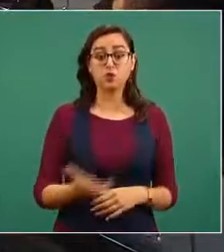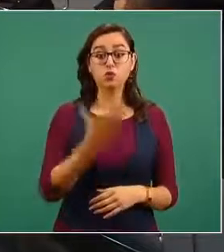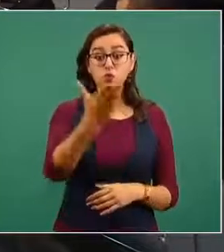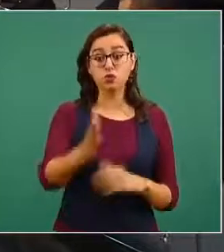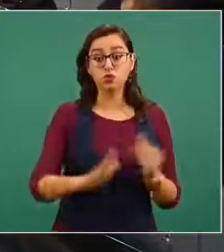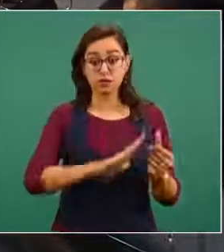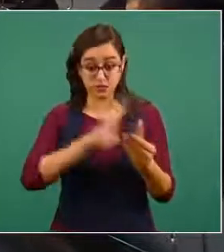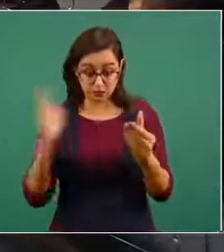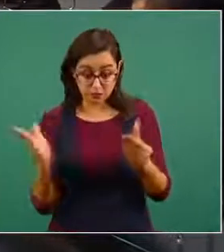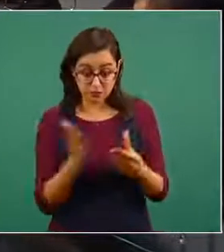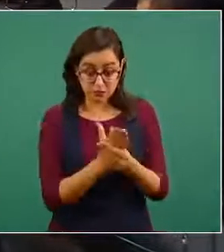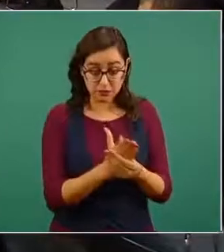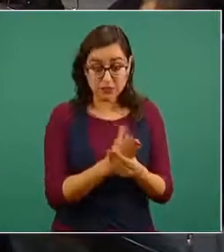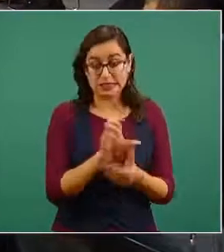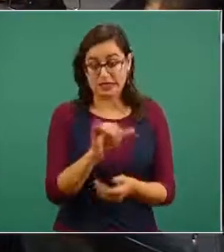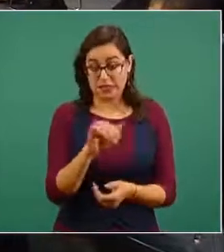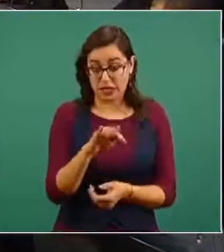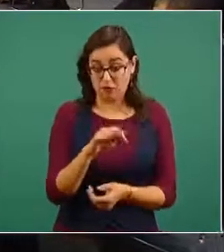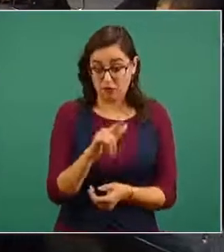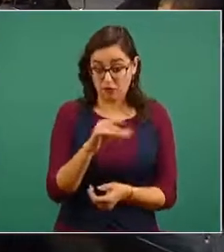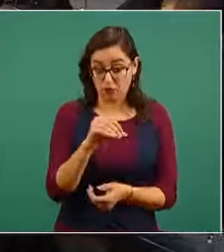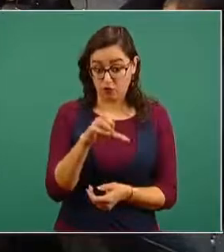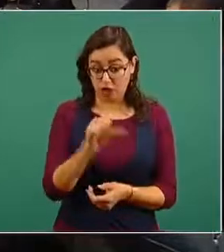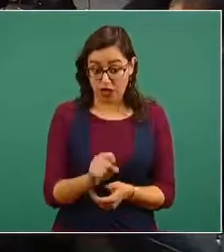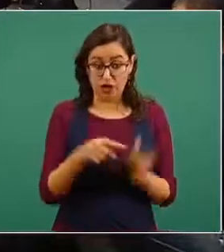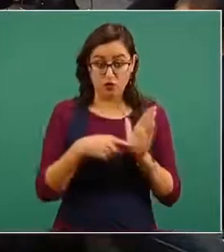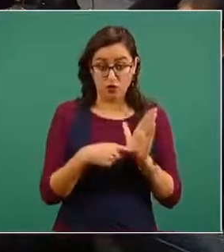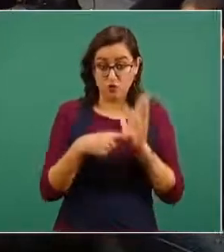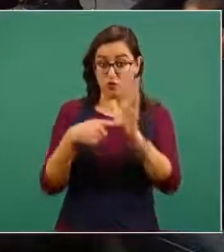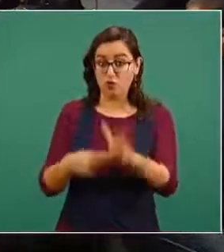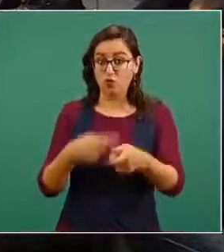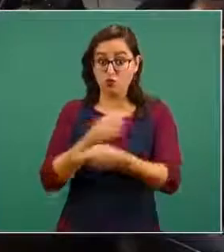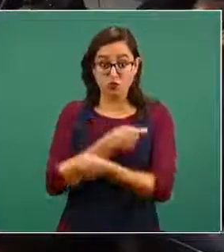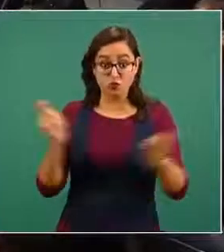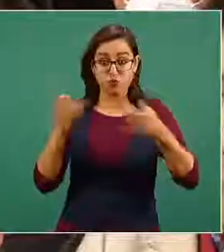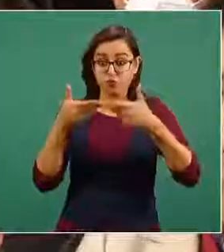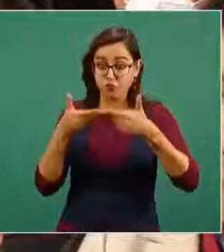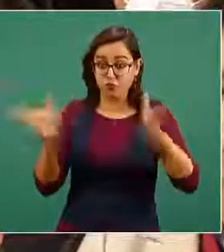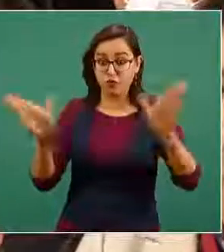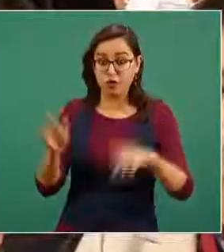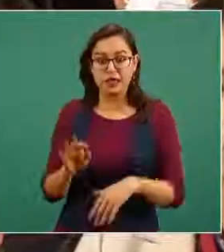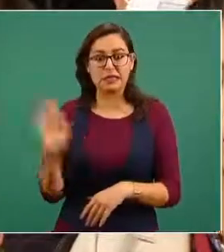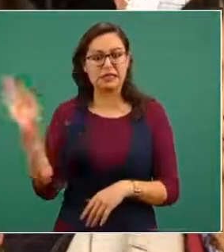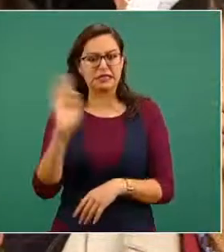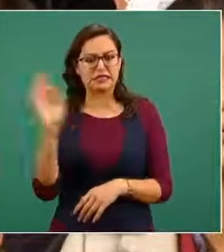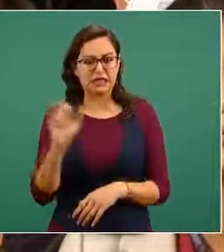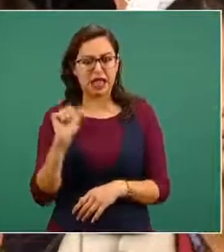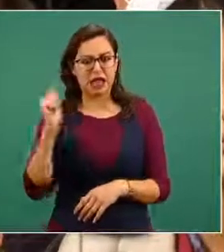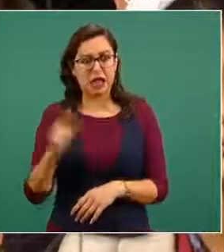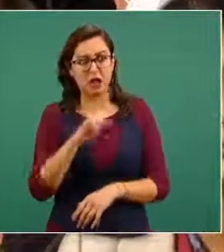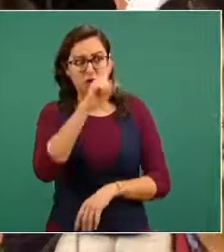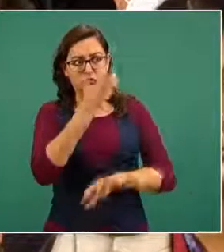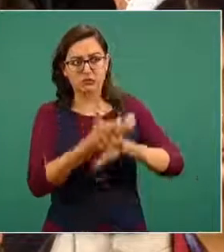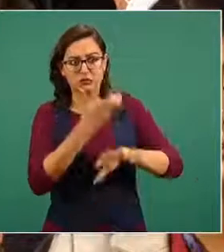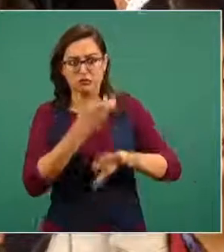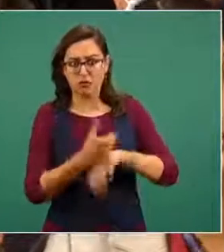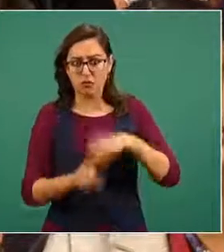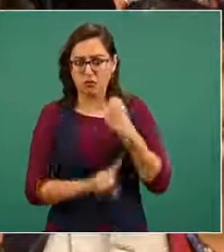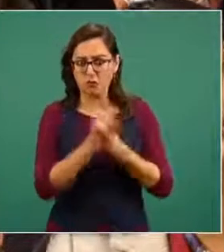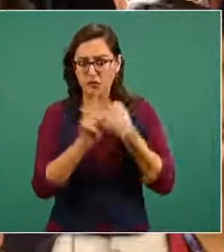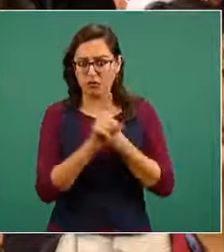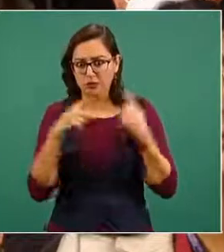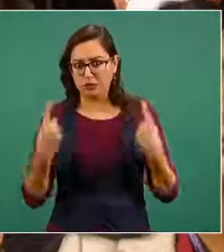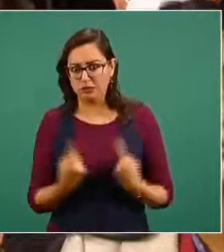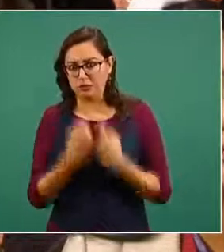transparencia y saber qué es lo que había en contra el general no se prevé algún conflicto con el gobierno de Estados Unidos dado que se trata de una